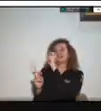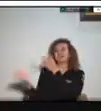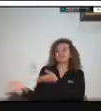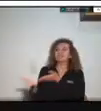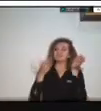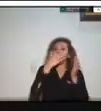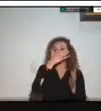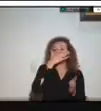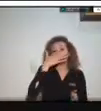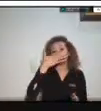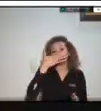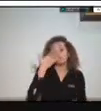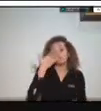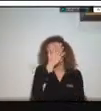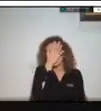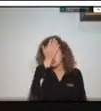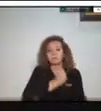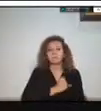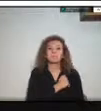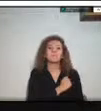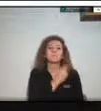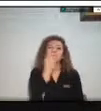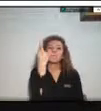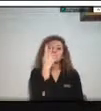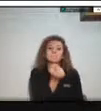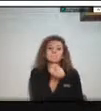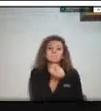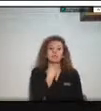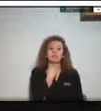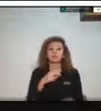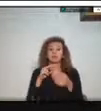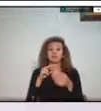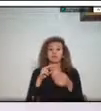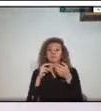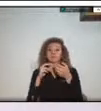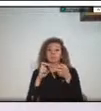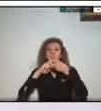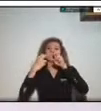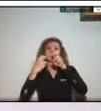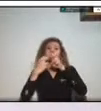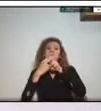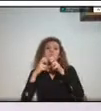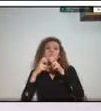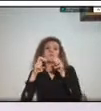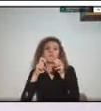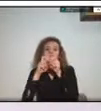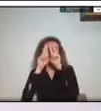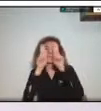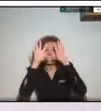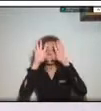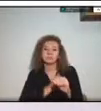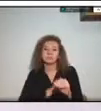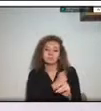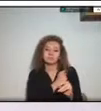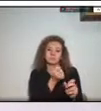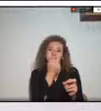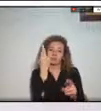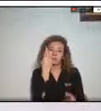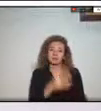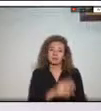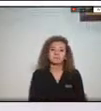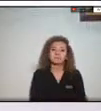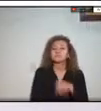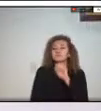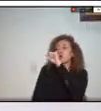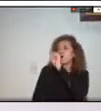puede repetir es que no estaba claro que sí sí estamos preguntando sobre los retos qué retos identifican ustedes